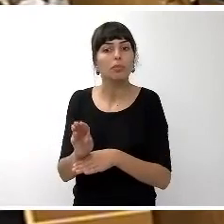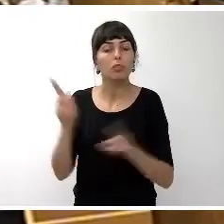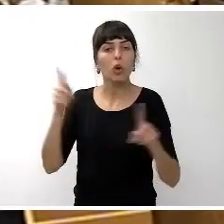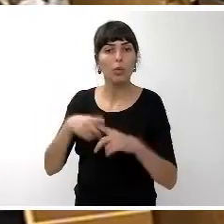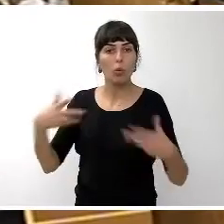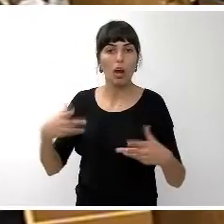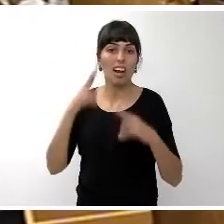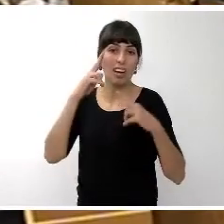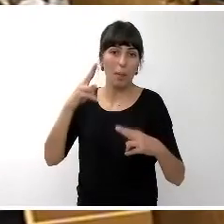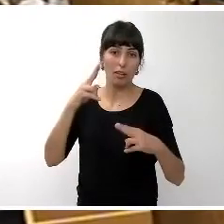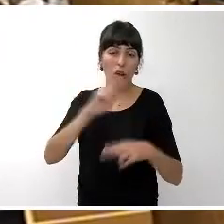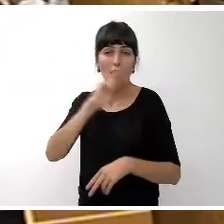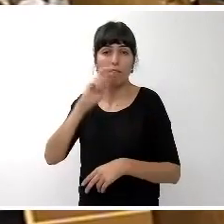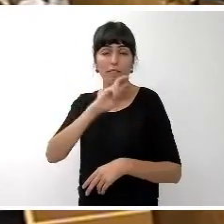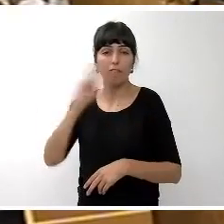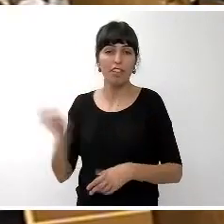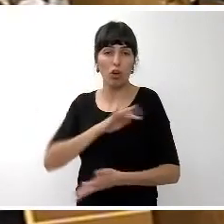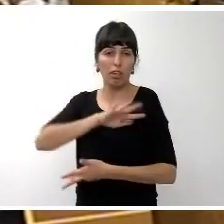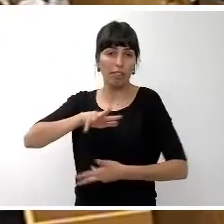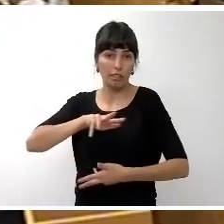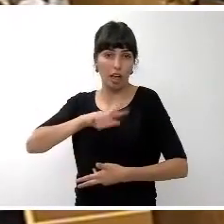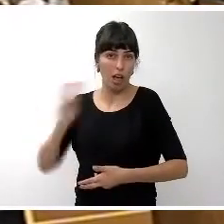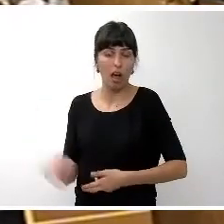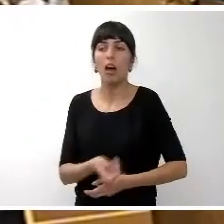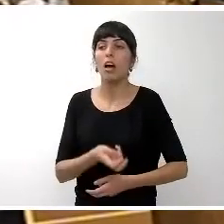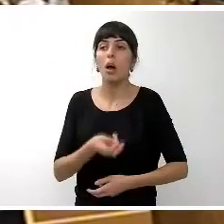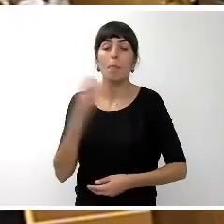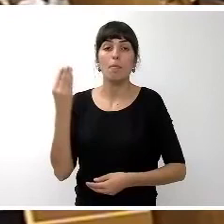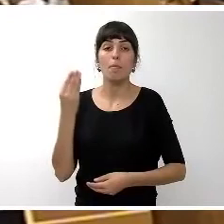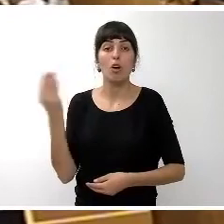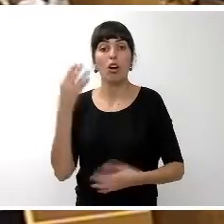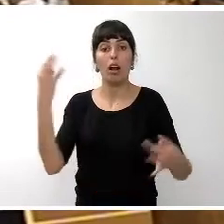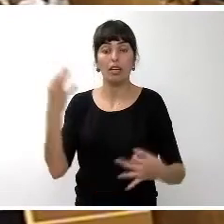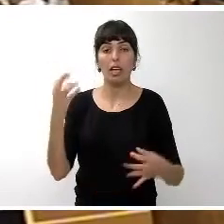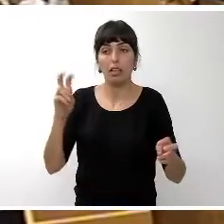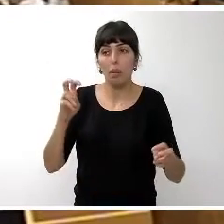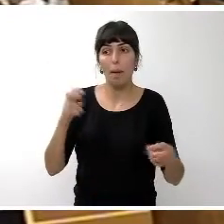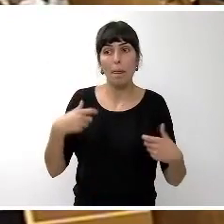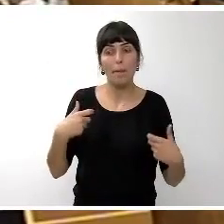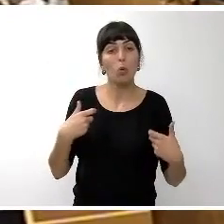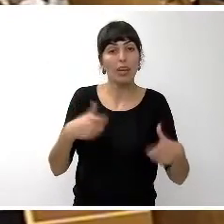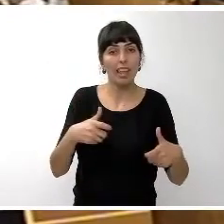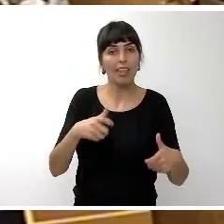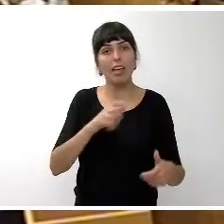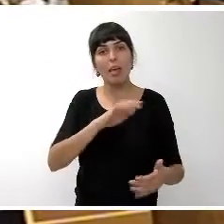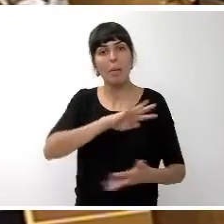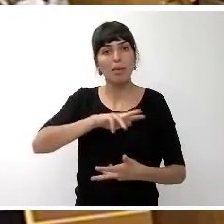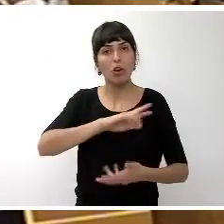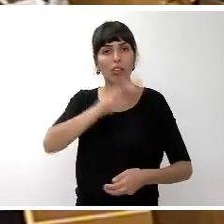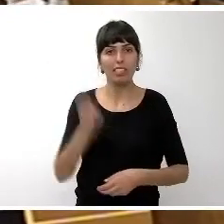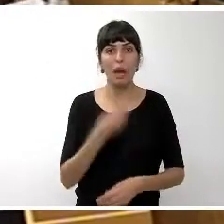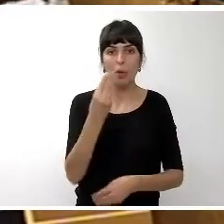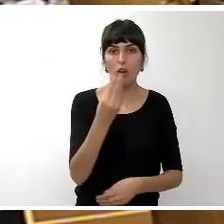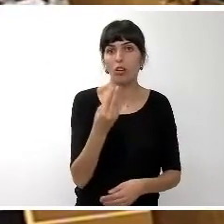lo que es el respeto a nuestra biodiversidad mejorando las dotaciones que actualmente tiene la unidad de biodiversidad con incorporación de efectivos